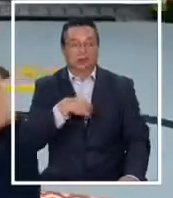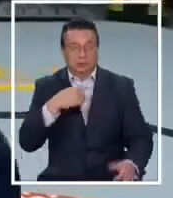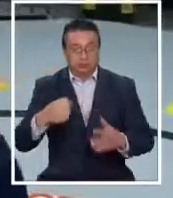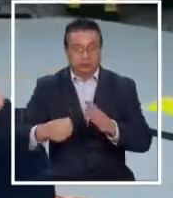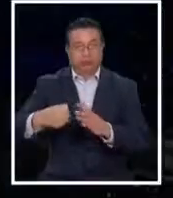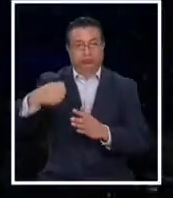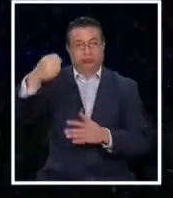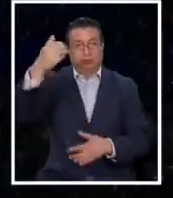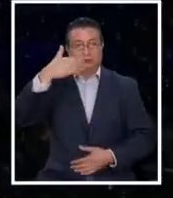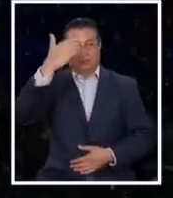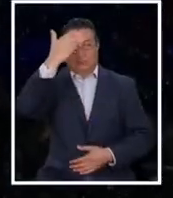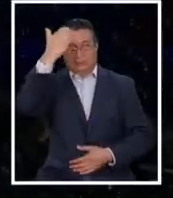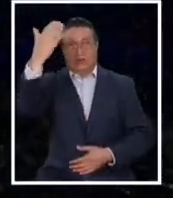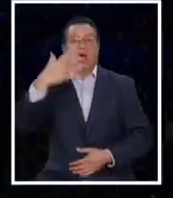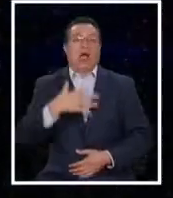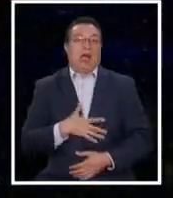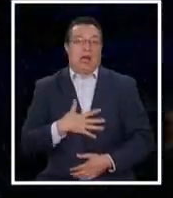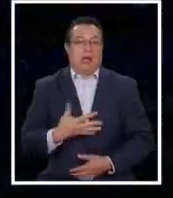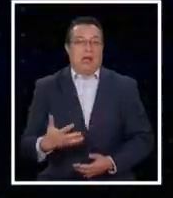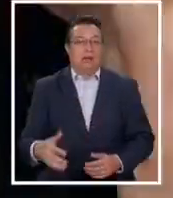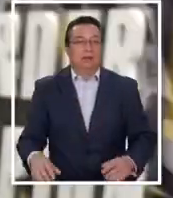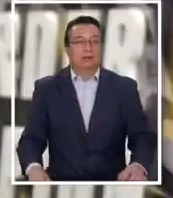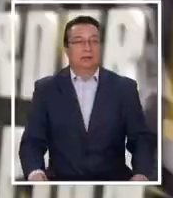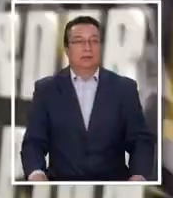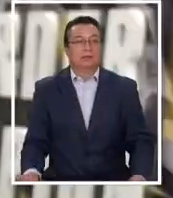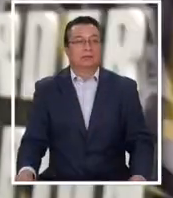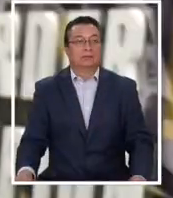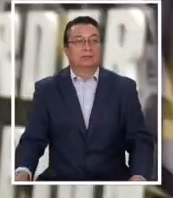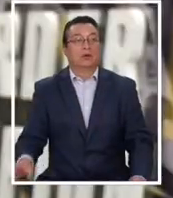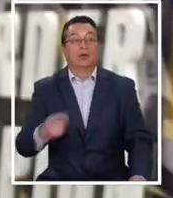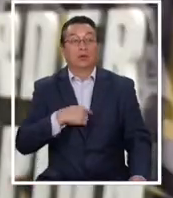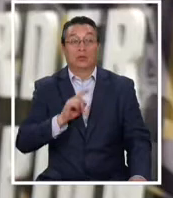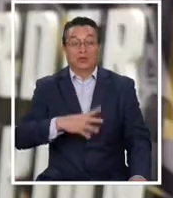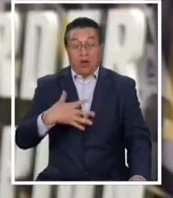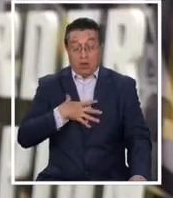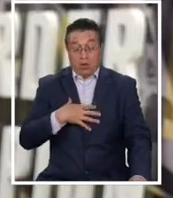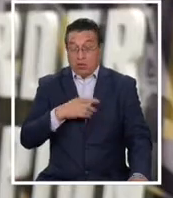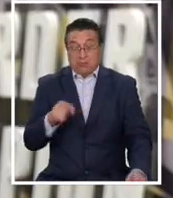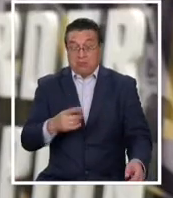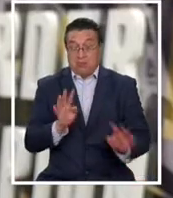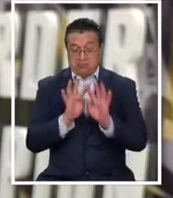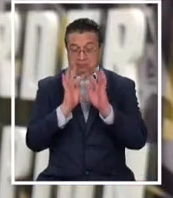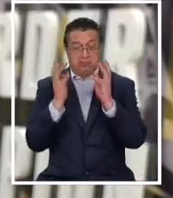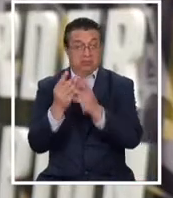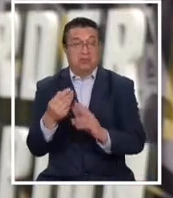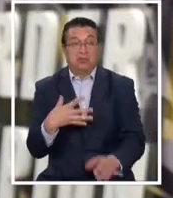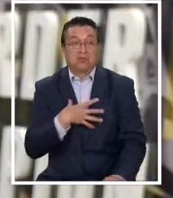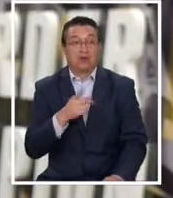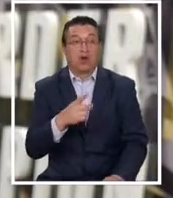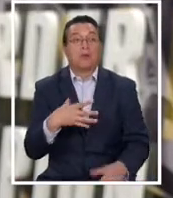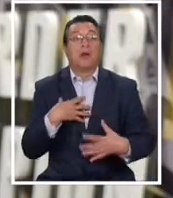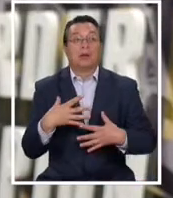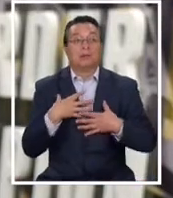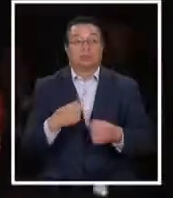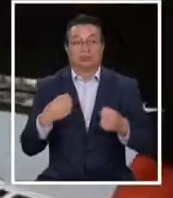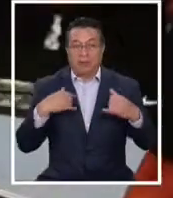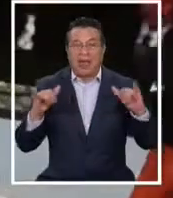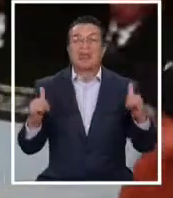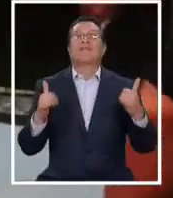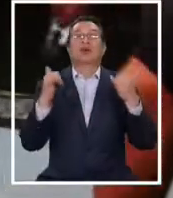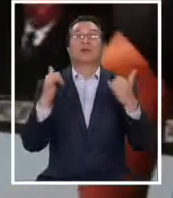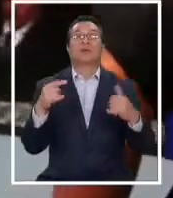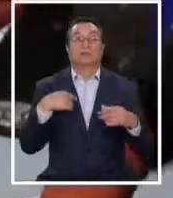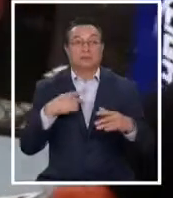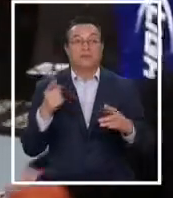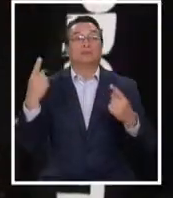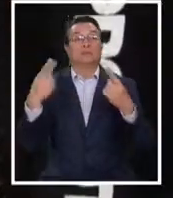y convertirse en leyenda. No es algo que me asuste. A pararme en la jaula no es algo que me asuste, es algo que me encanta, es algo que disfruto. Su